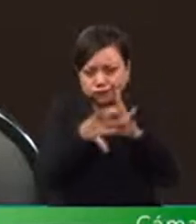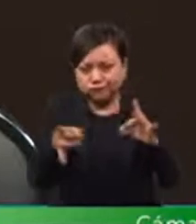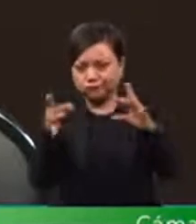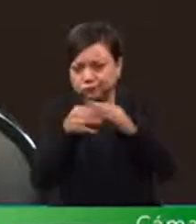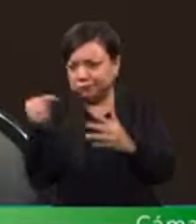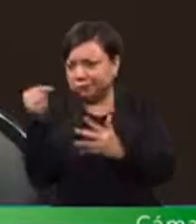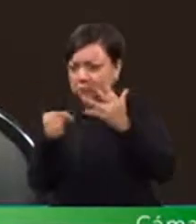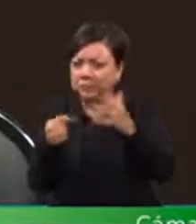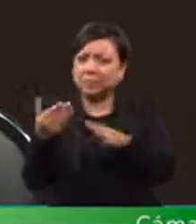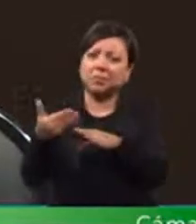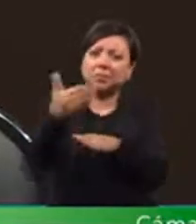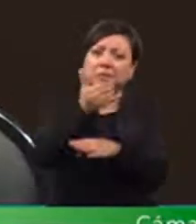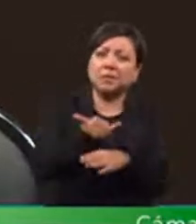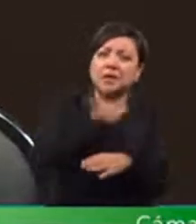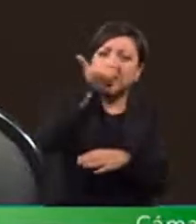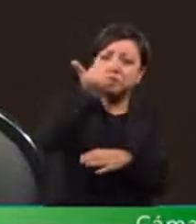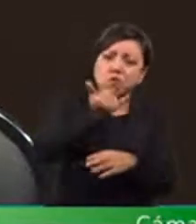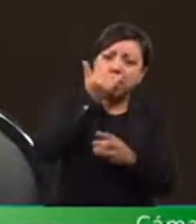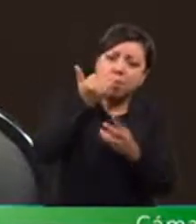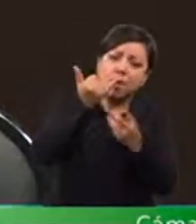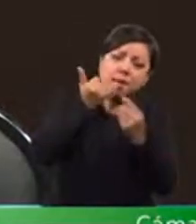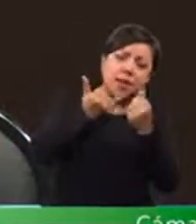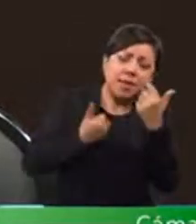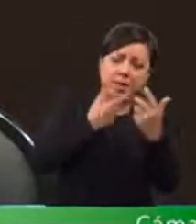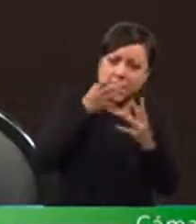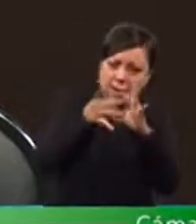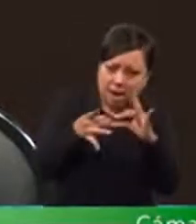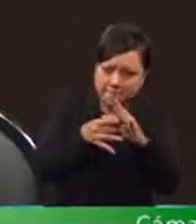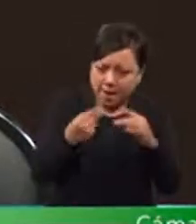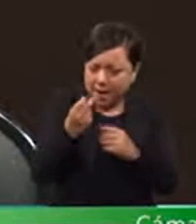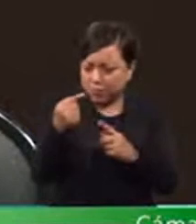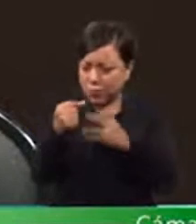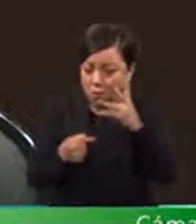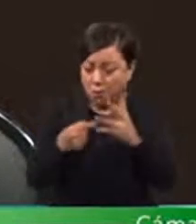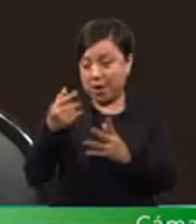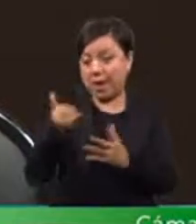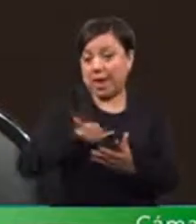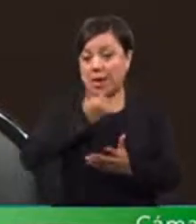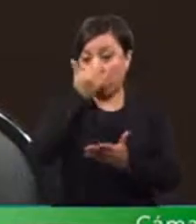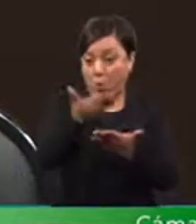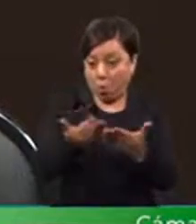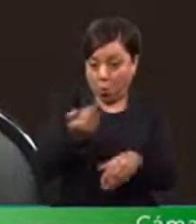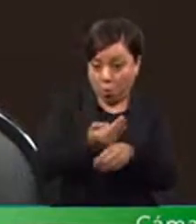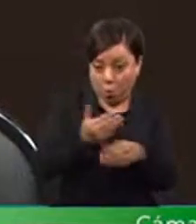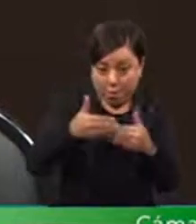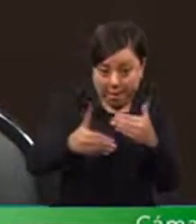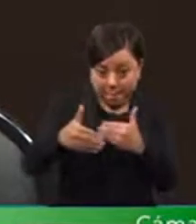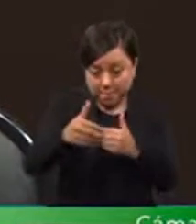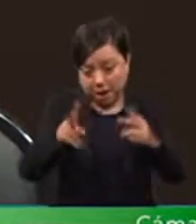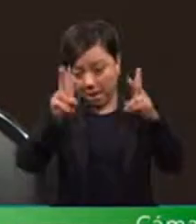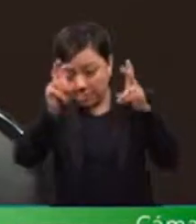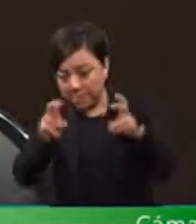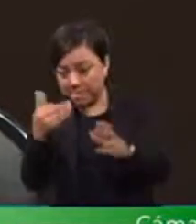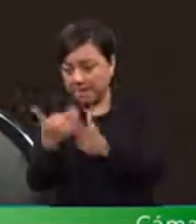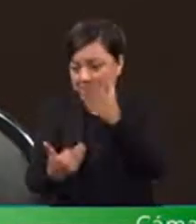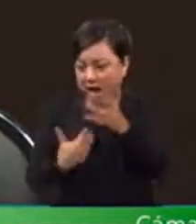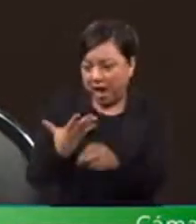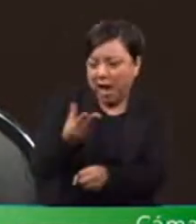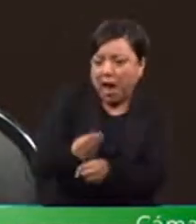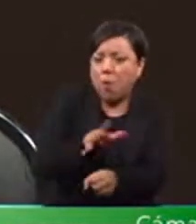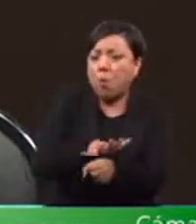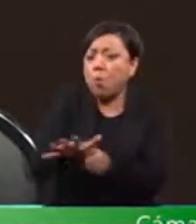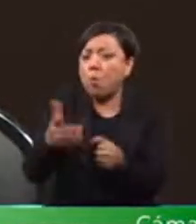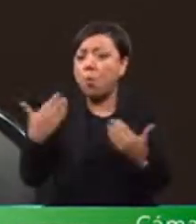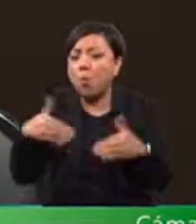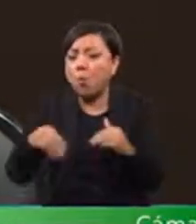uno y mil errores del pasado y han afirmado que muchos de estos pendientes del presente también se deben a los desaciertos del